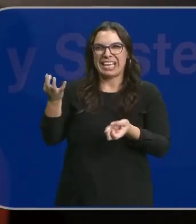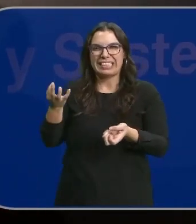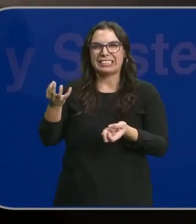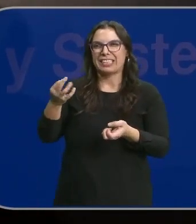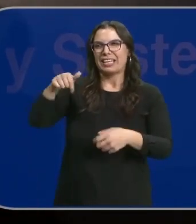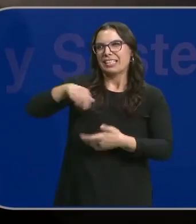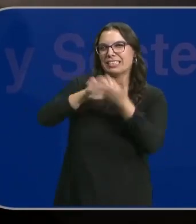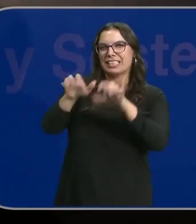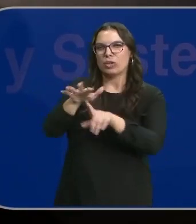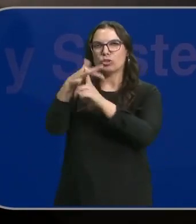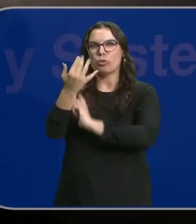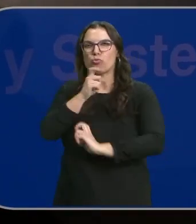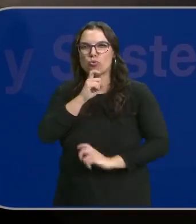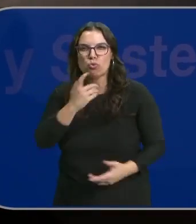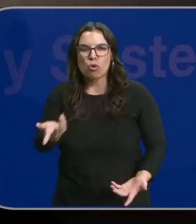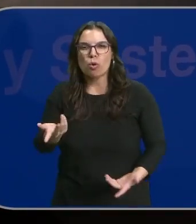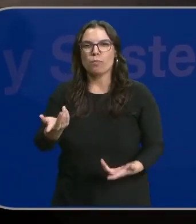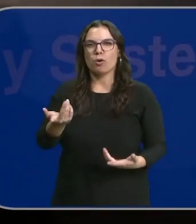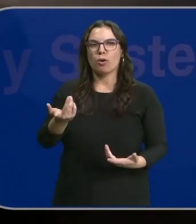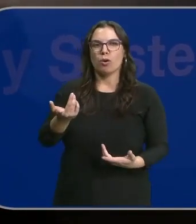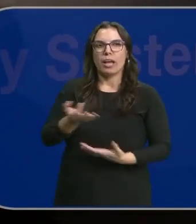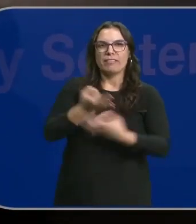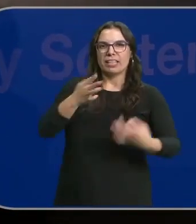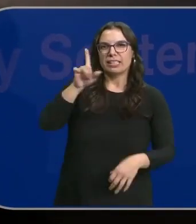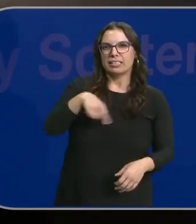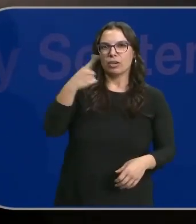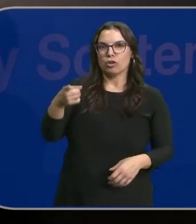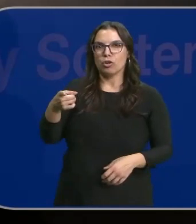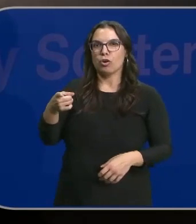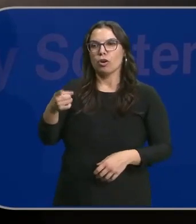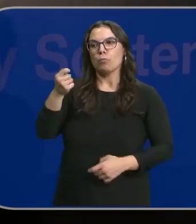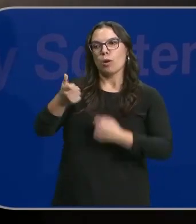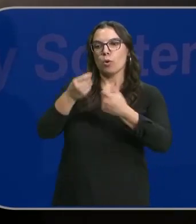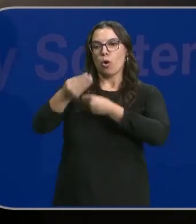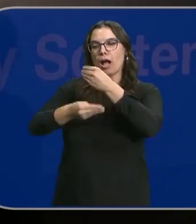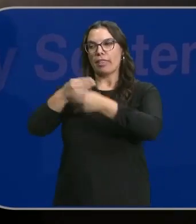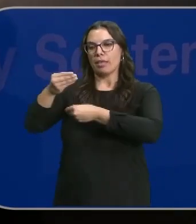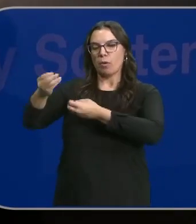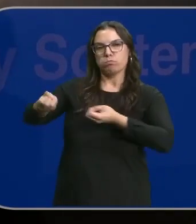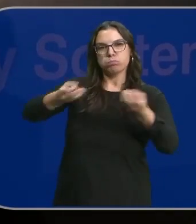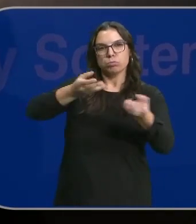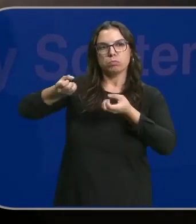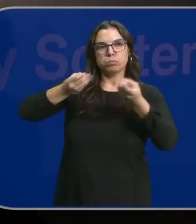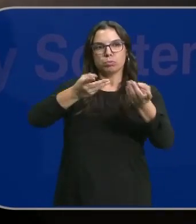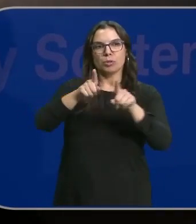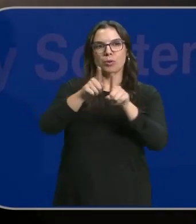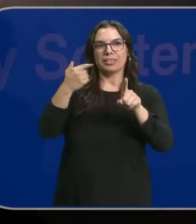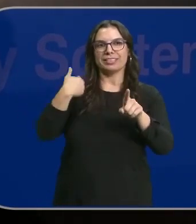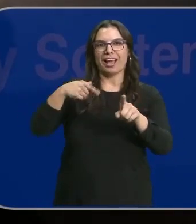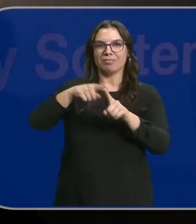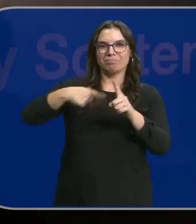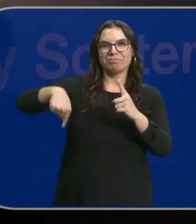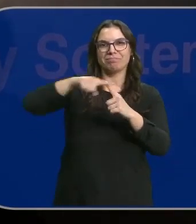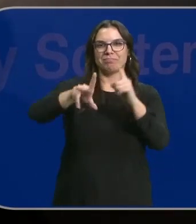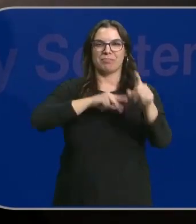cómo estamos en Castilla y León en sostenibilidad, cómo somos deficientes y es un poco lo que hemos ido haciendo. Entonces, pues es cerrar el círculo, nunca